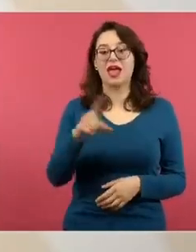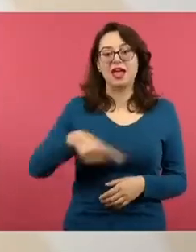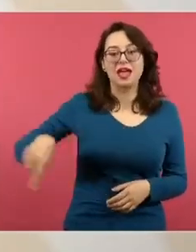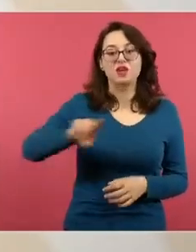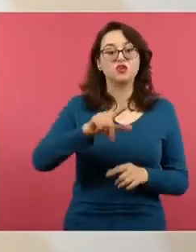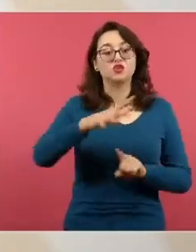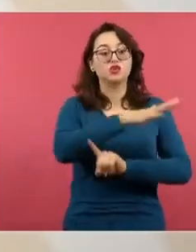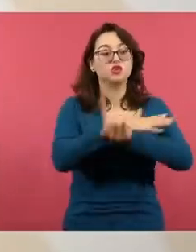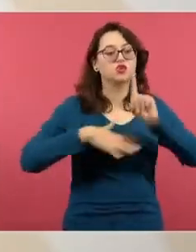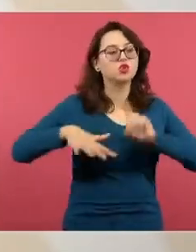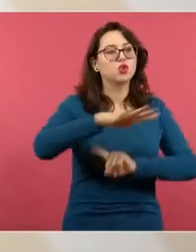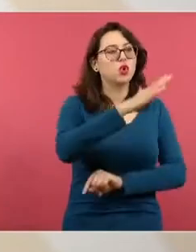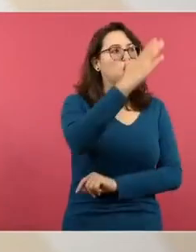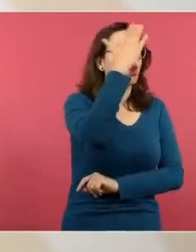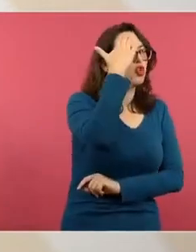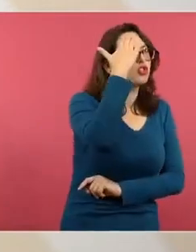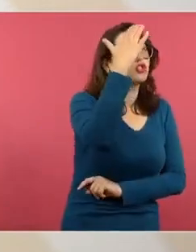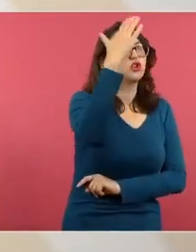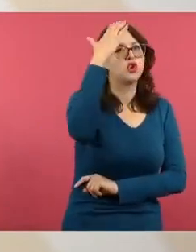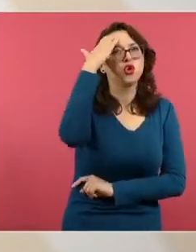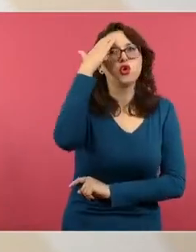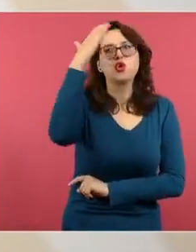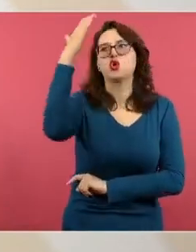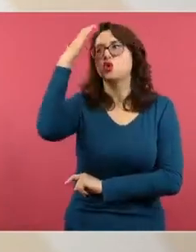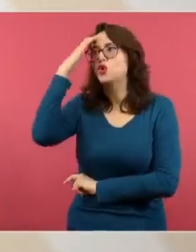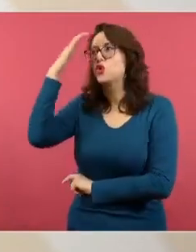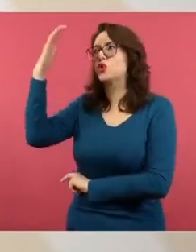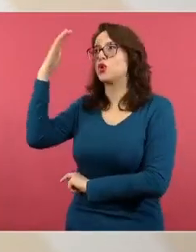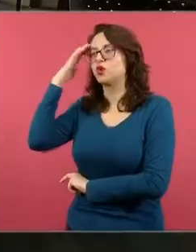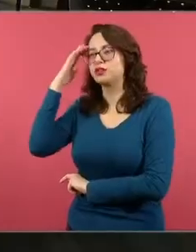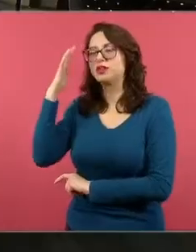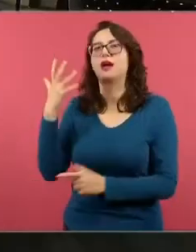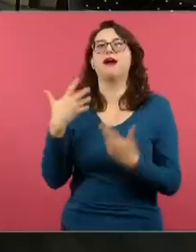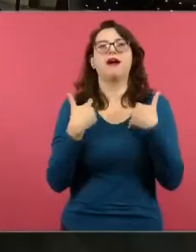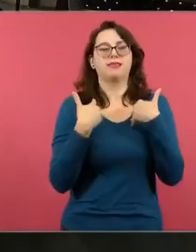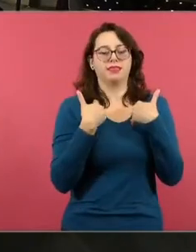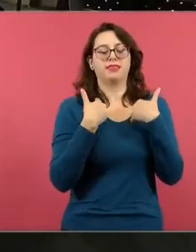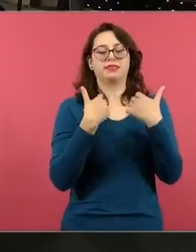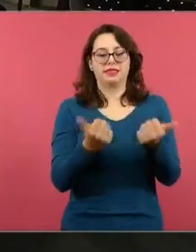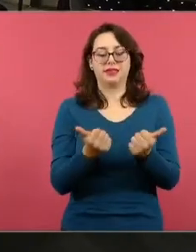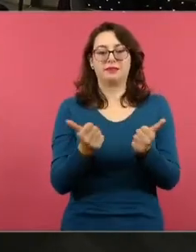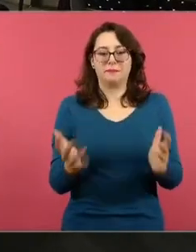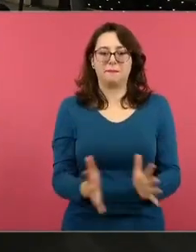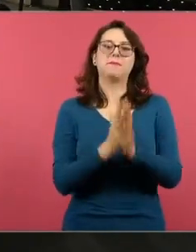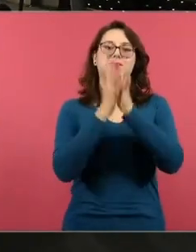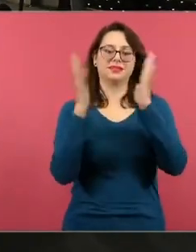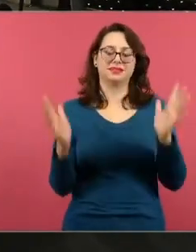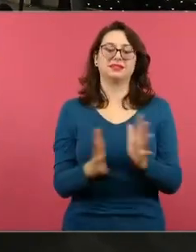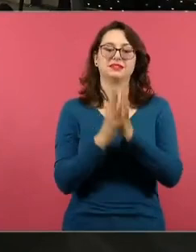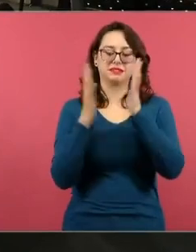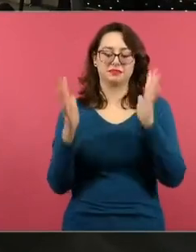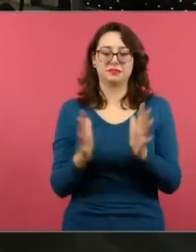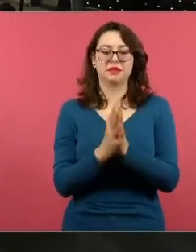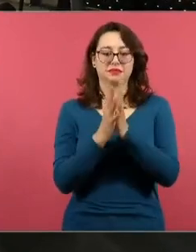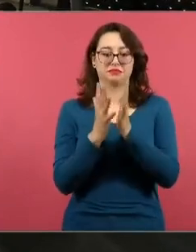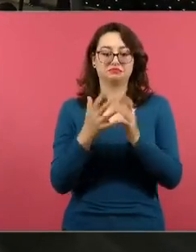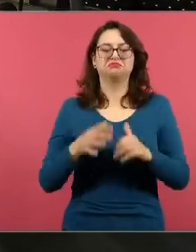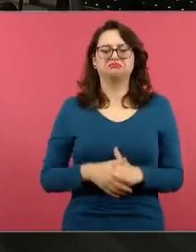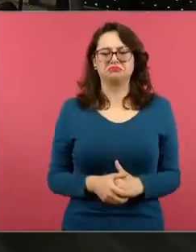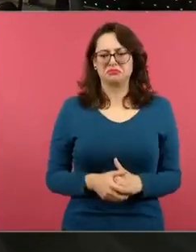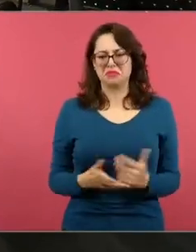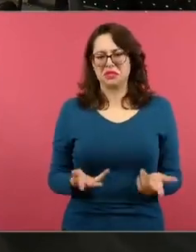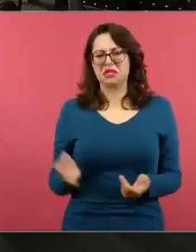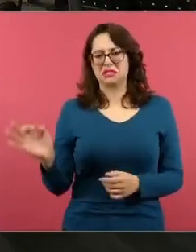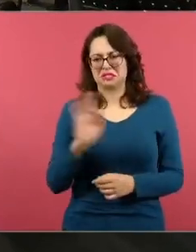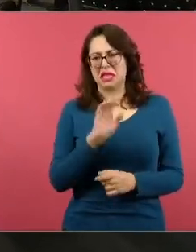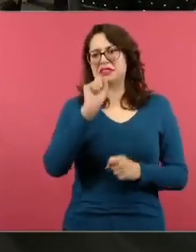y participativa en una cuestión que involucra a la sociedad ciertamente puede haber ciertos efectos pero